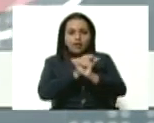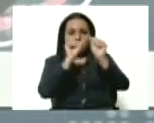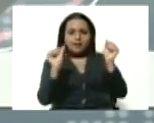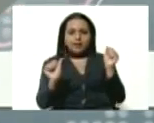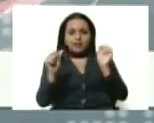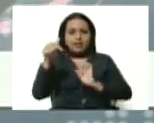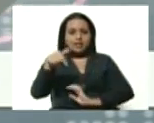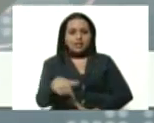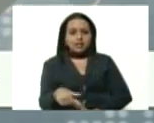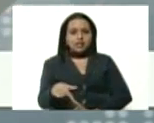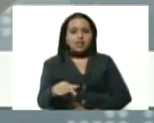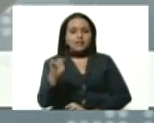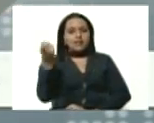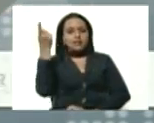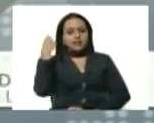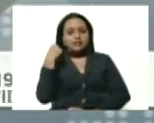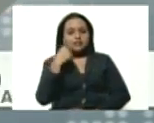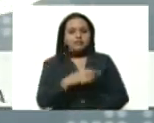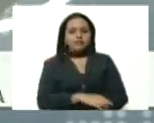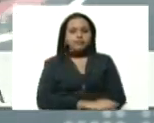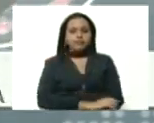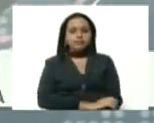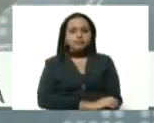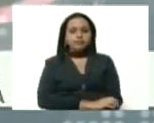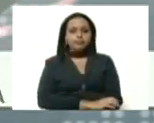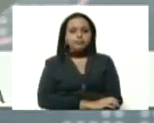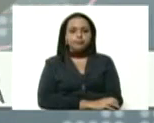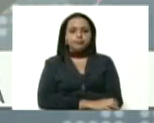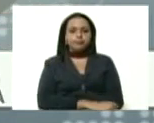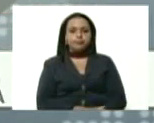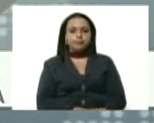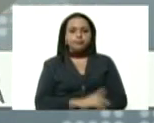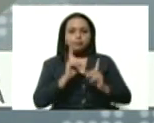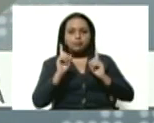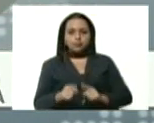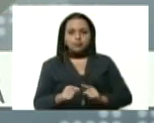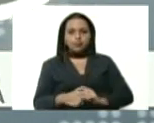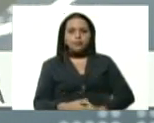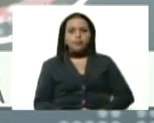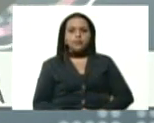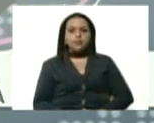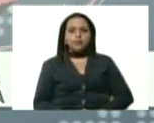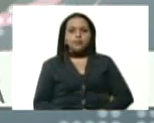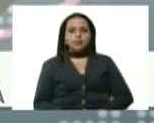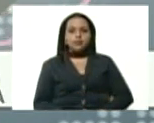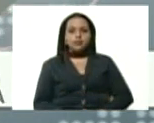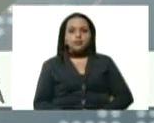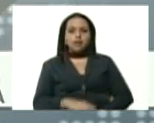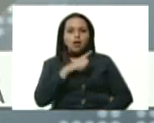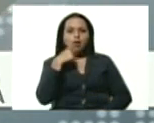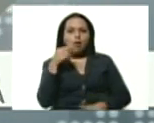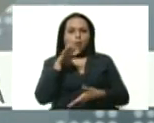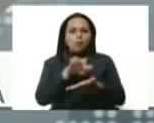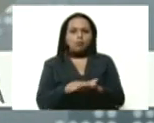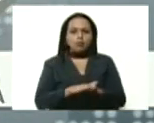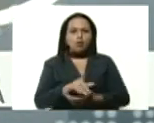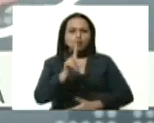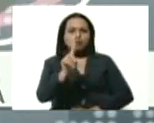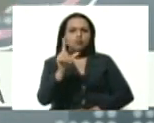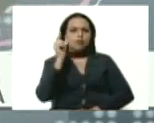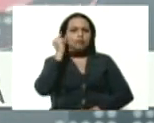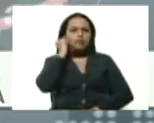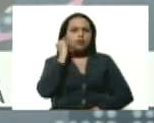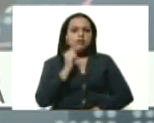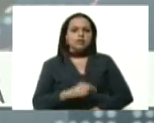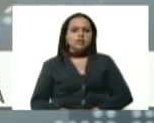del día de ayer. También queremos reportar el fallecimiento de una señora